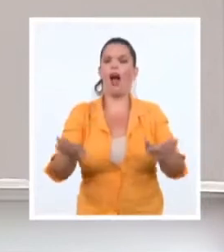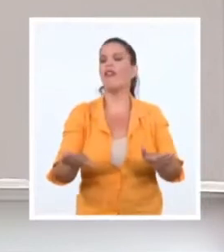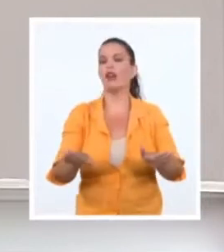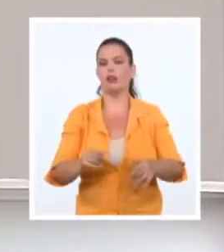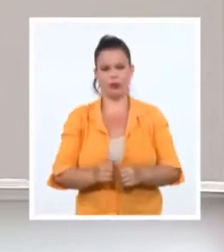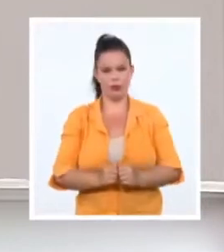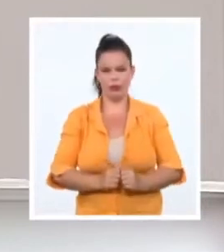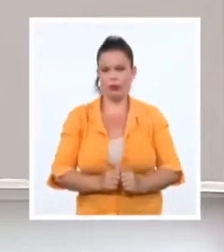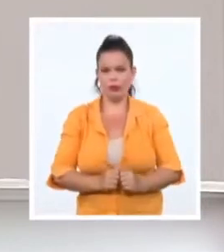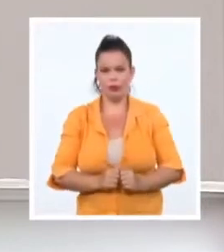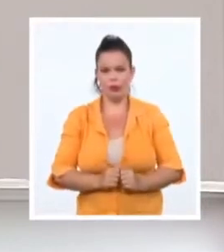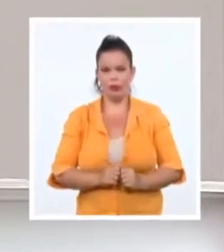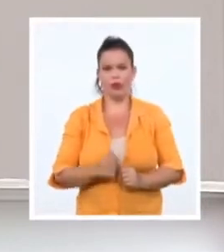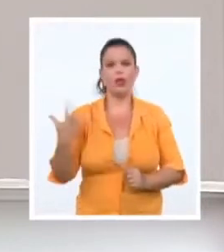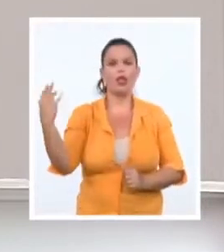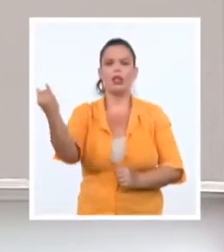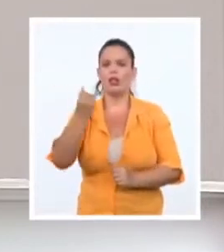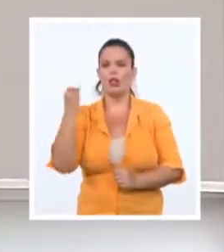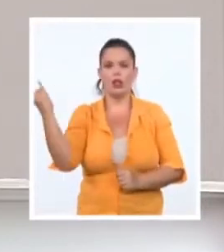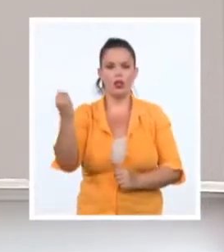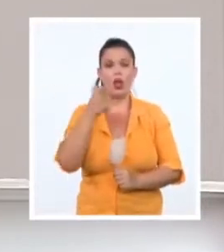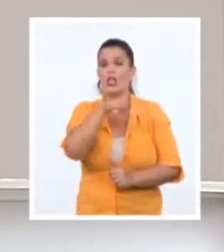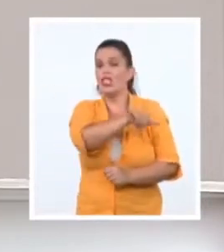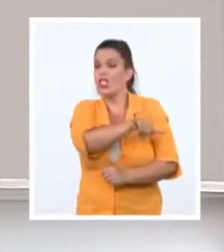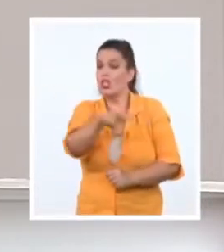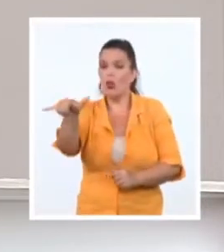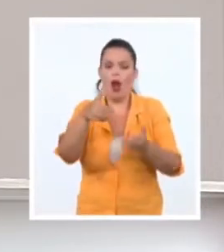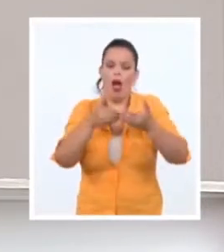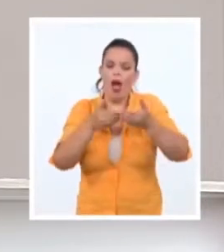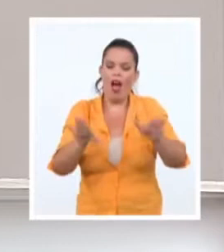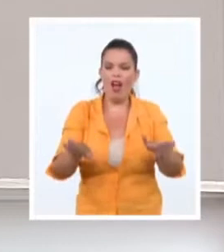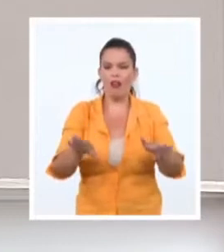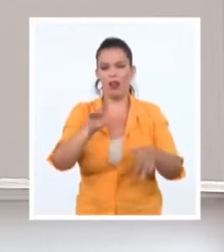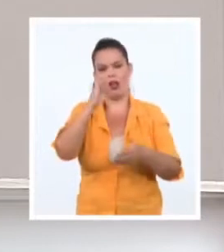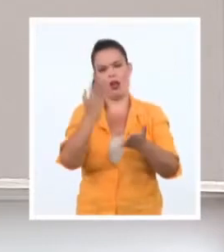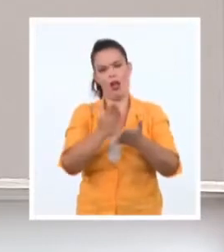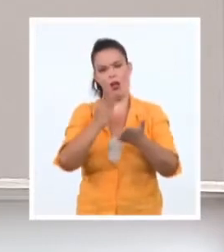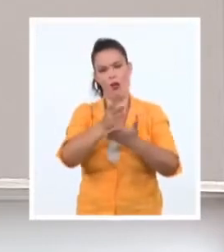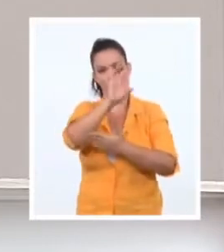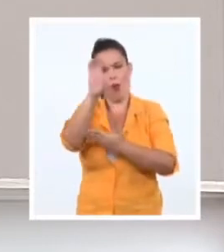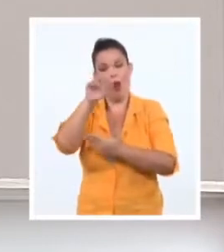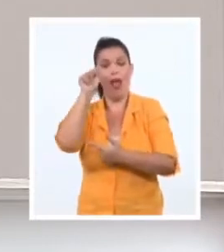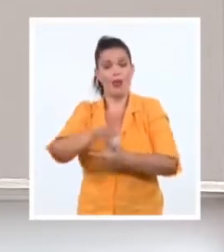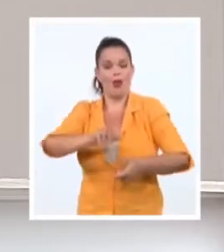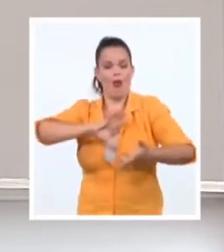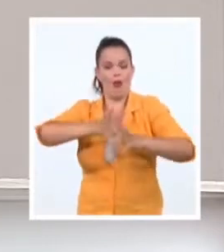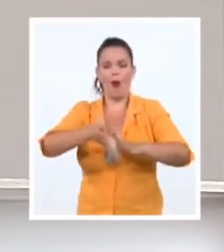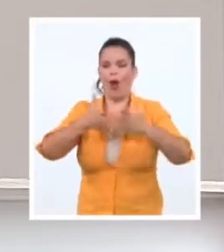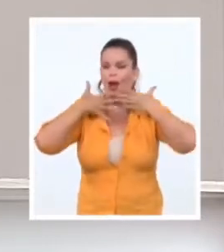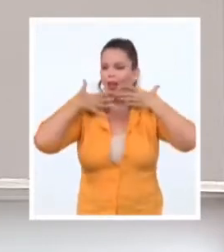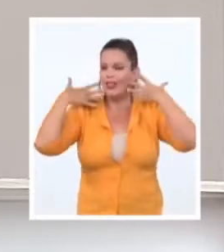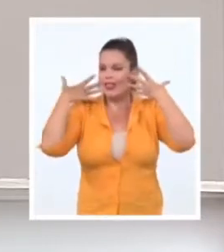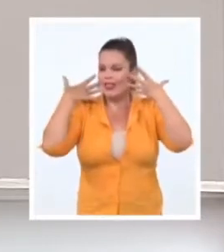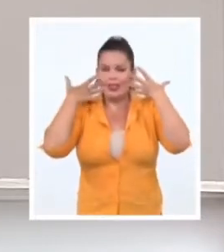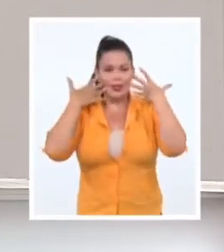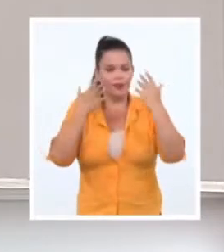y abrirá también las escuelas a nuestros niños. Esa explosión de alegría y felicidad, de